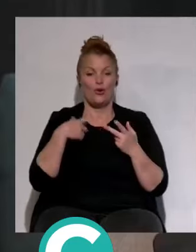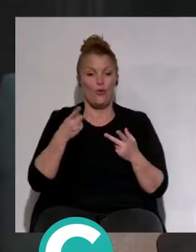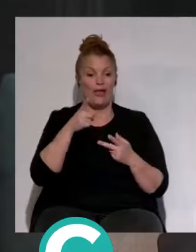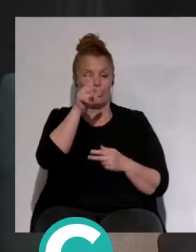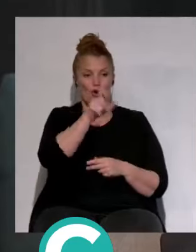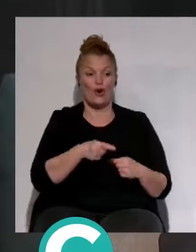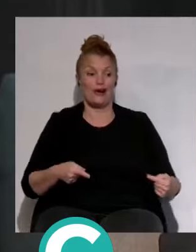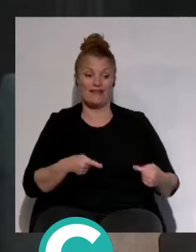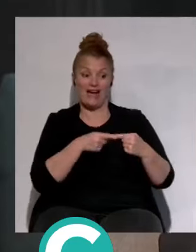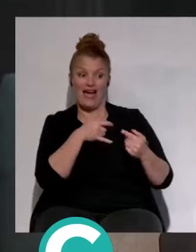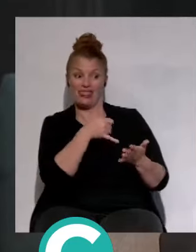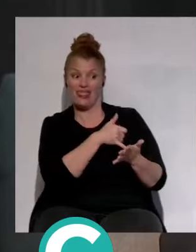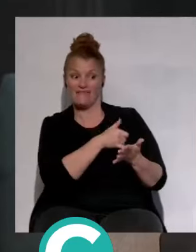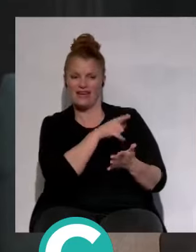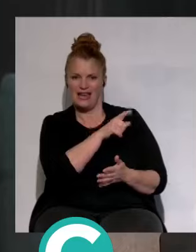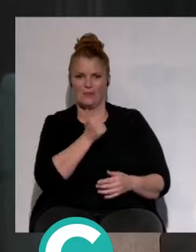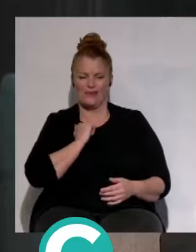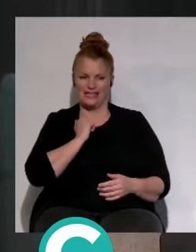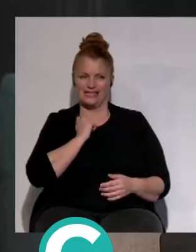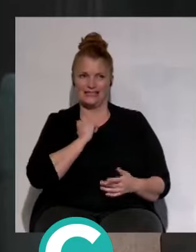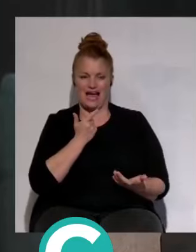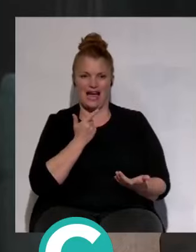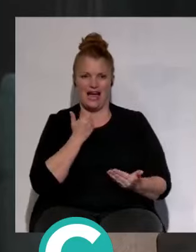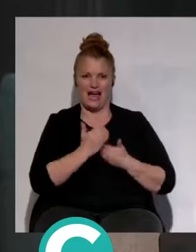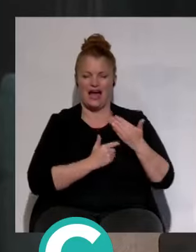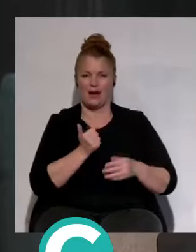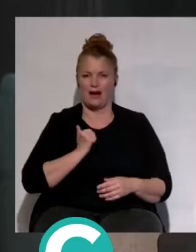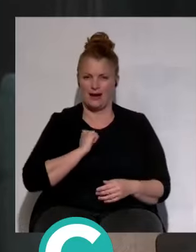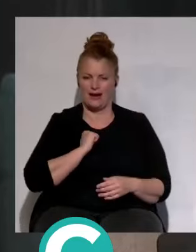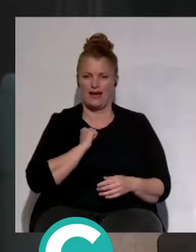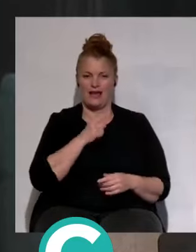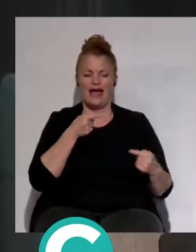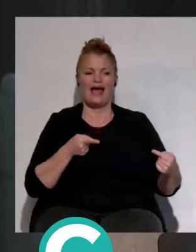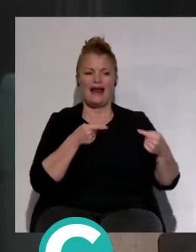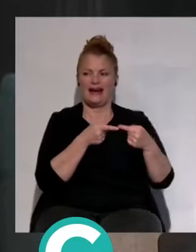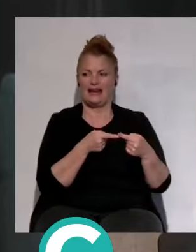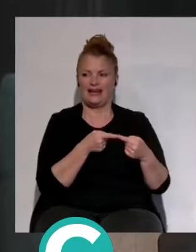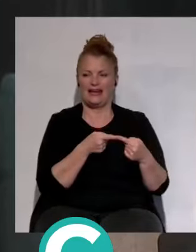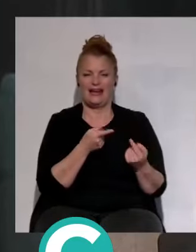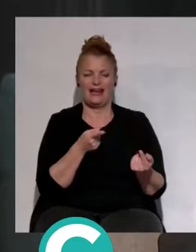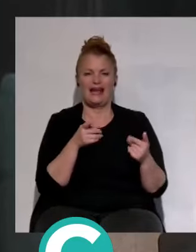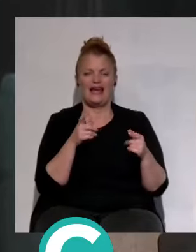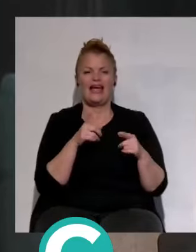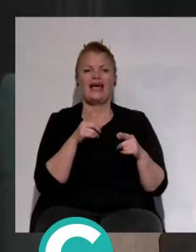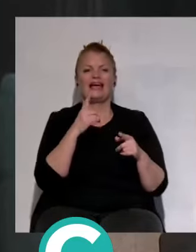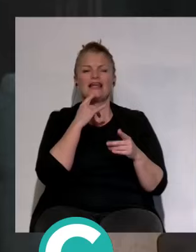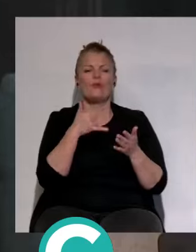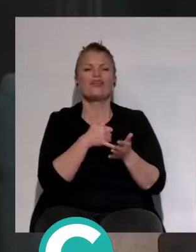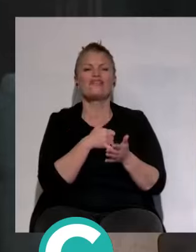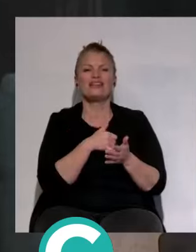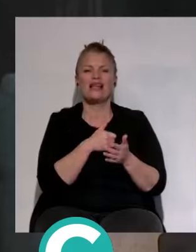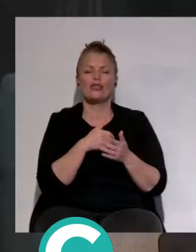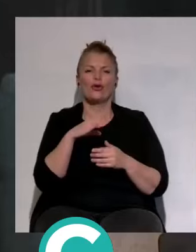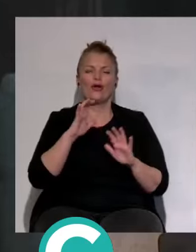débil es cuando tienes que... Sí, pero lo que está débil es el rival, el rival no está débil. Lo que está débil es el Cádiz. Estamos debilitando el Cádiz. Claro,